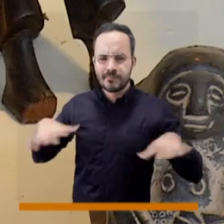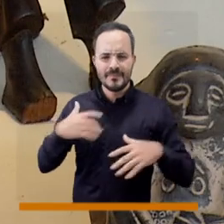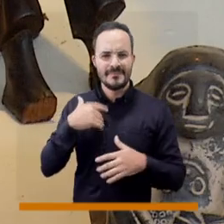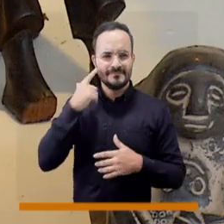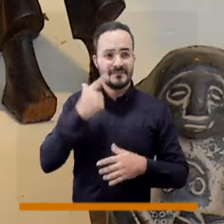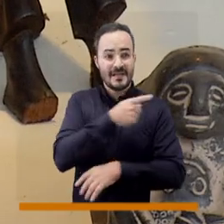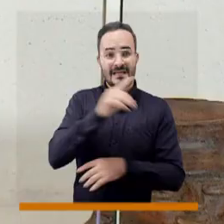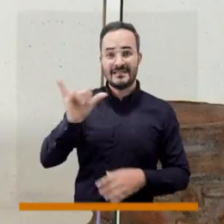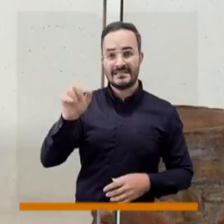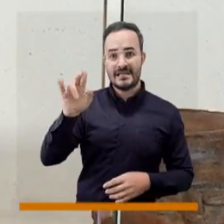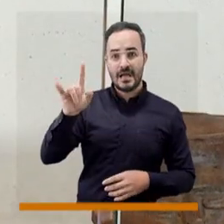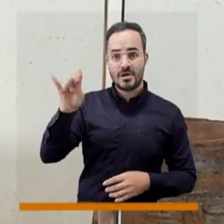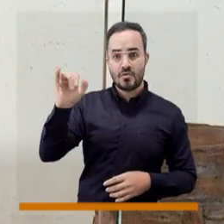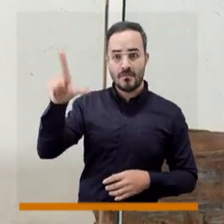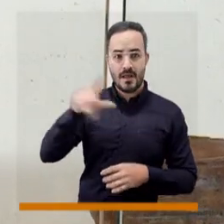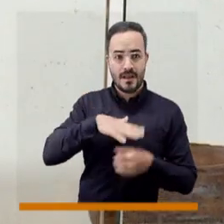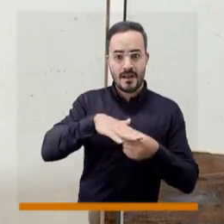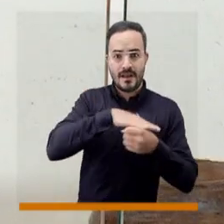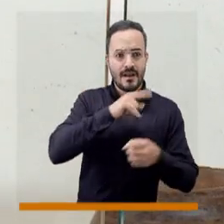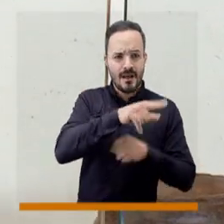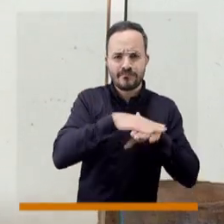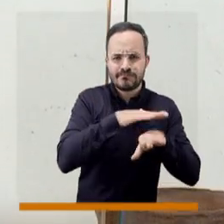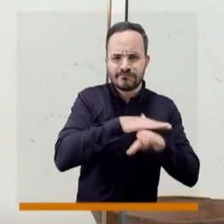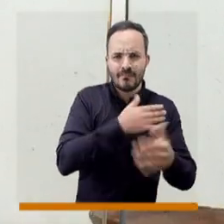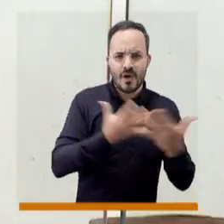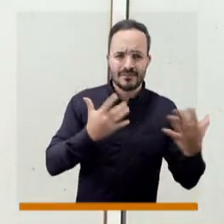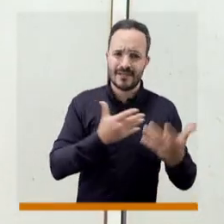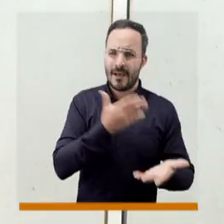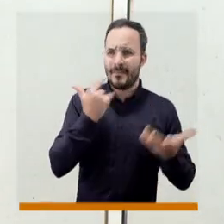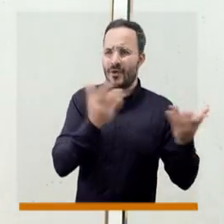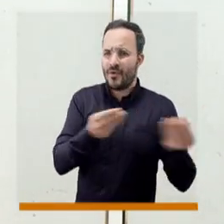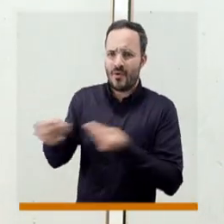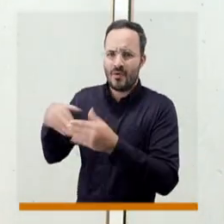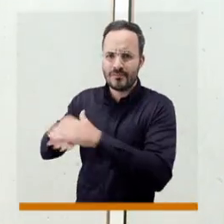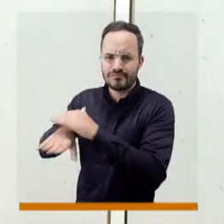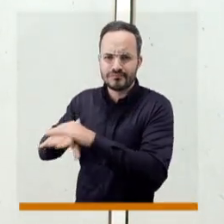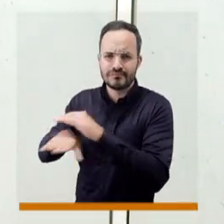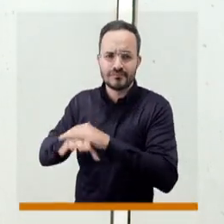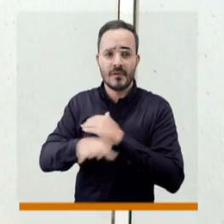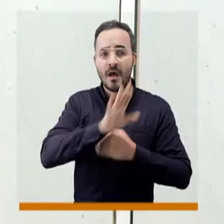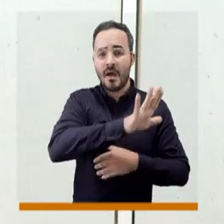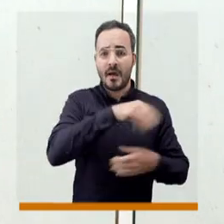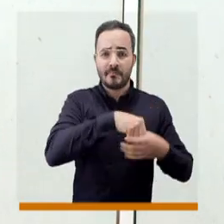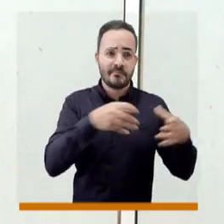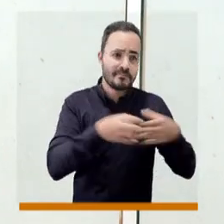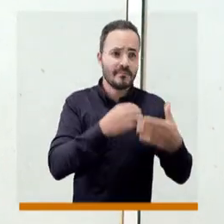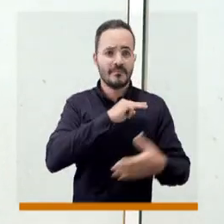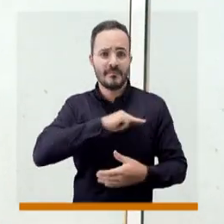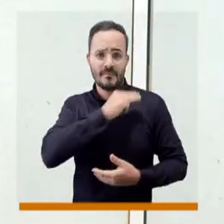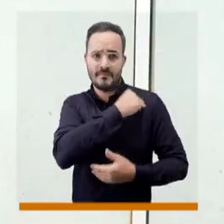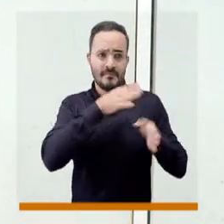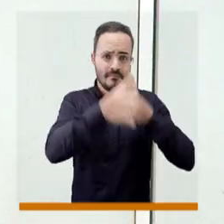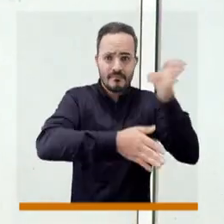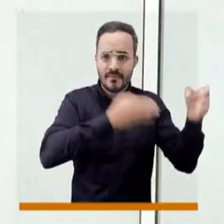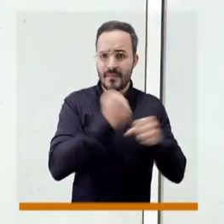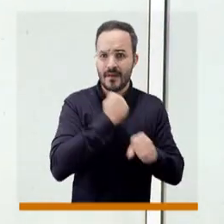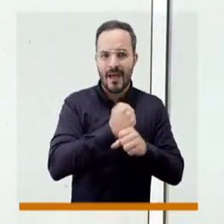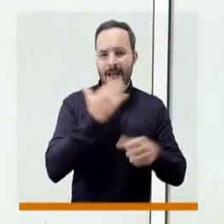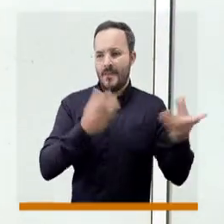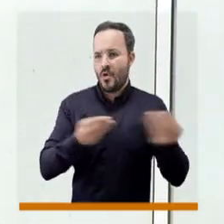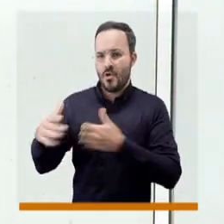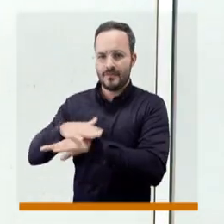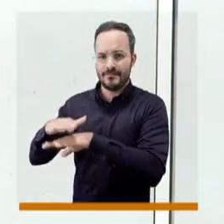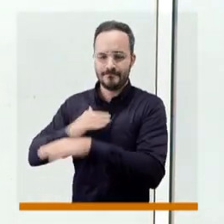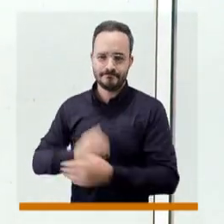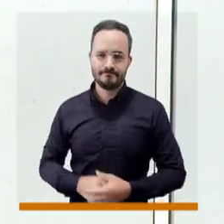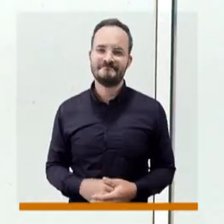recolectados por los misioneros de sus campos de trabajo hermano raúl una invitación a esas personas